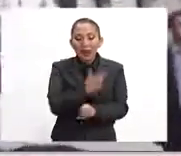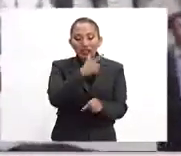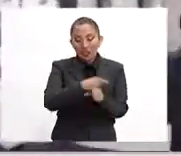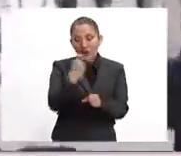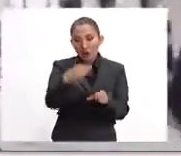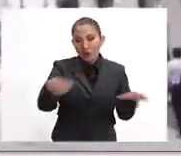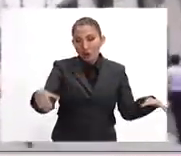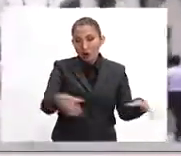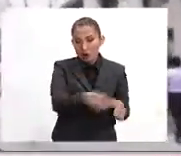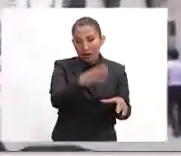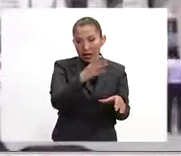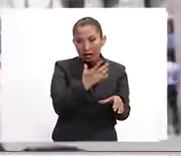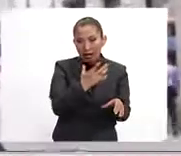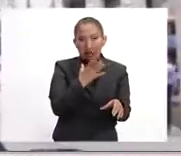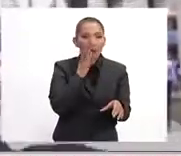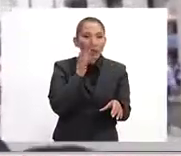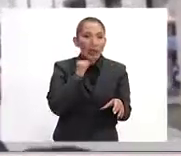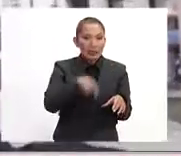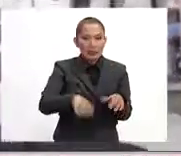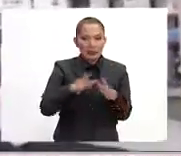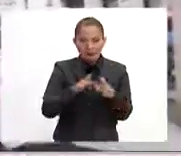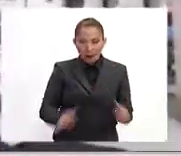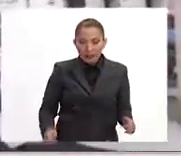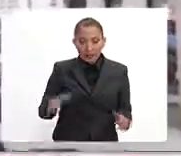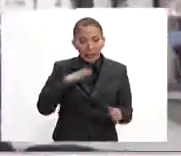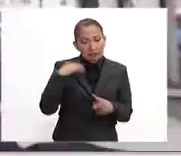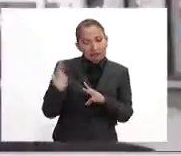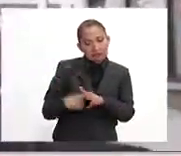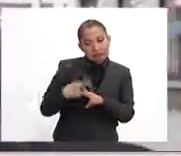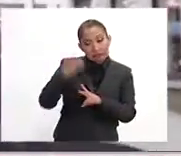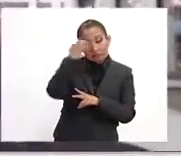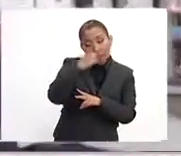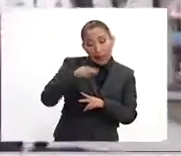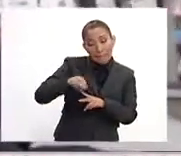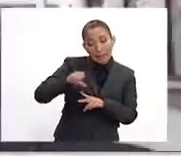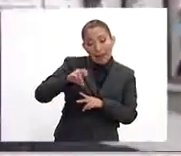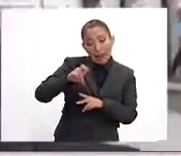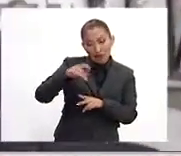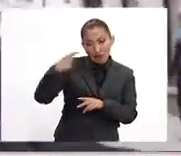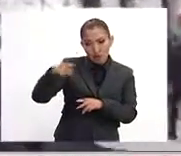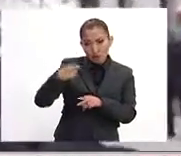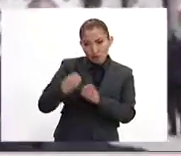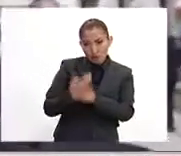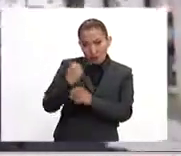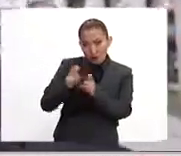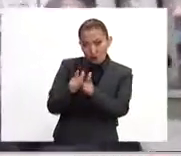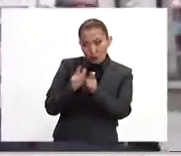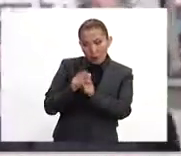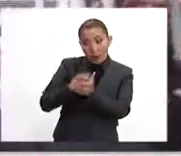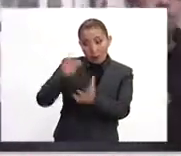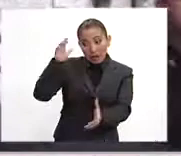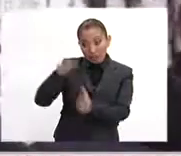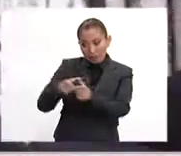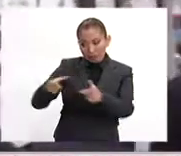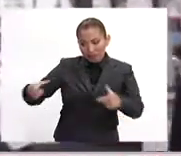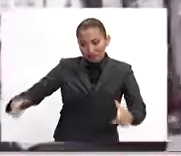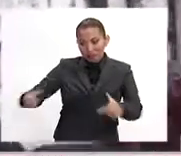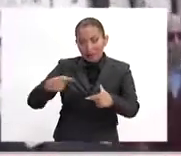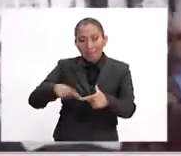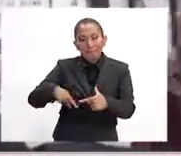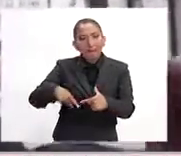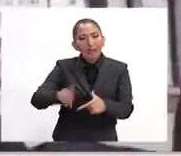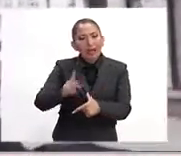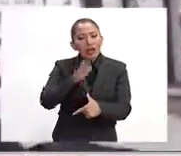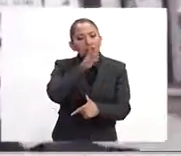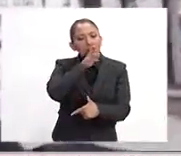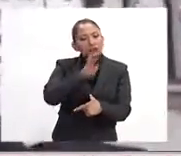es el nombre que tiene el Congreso en Francia. Hay pronósticos de que Macron, con su nuevo partido, tendrá una mayoría holgada, pero sin duda